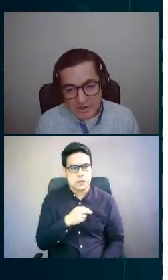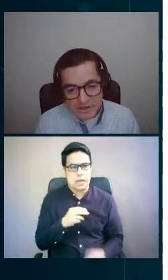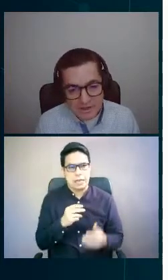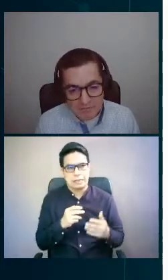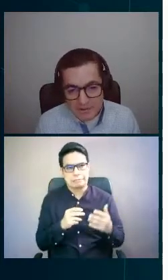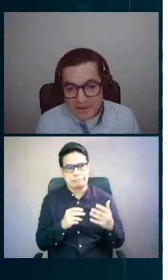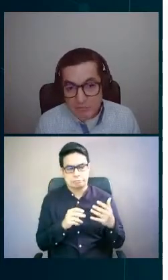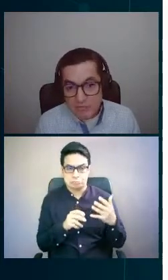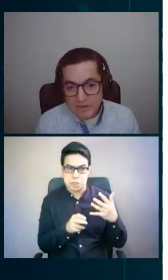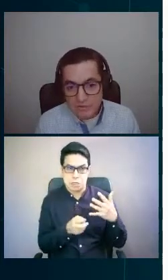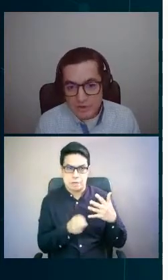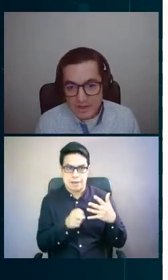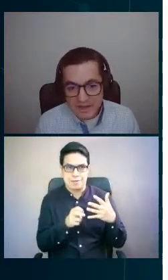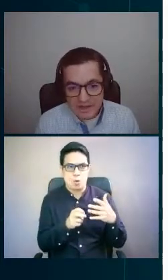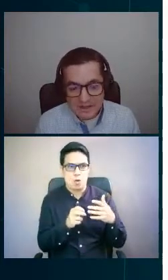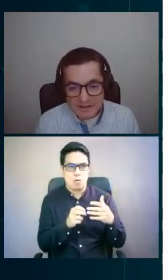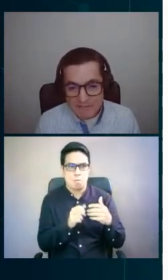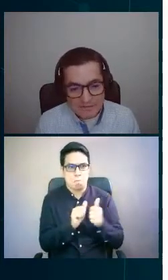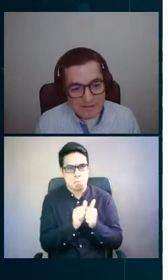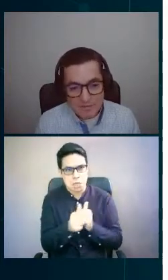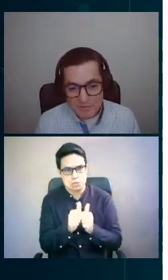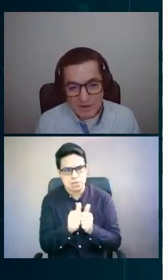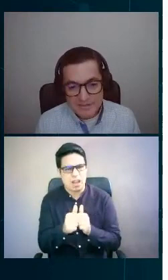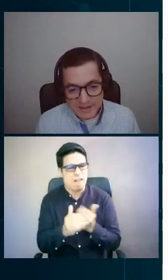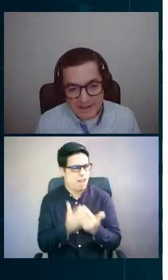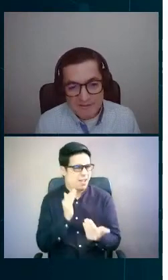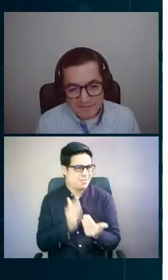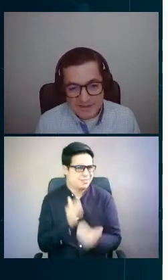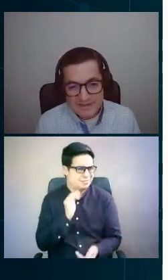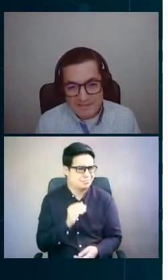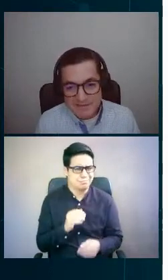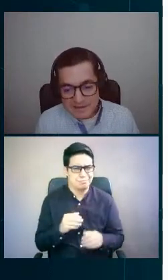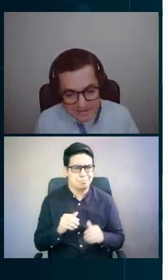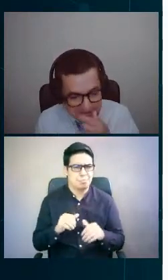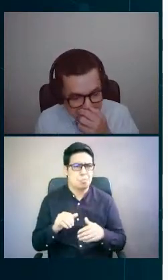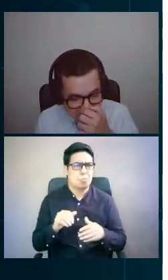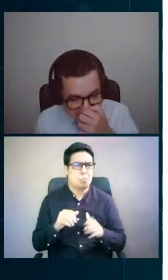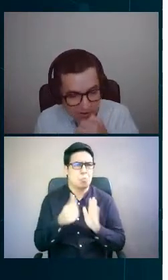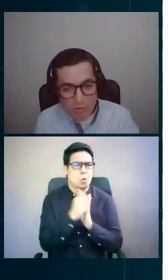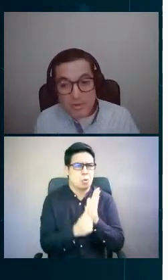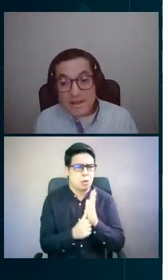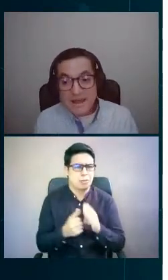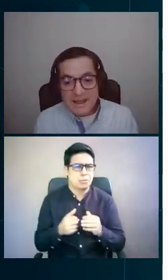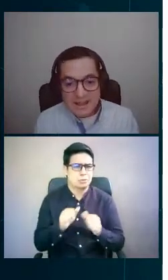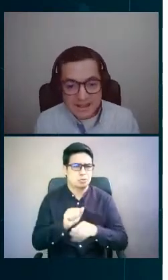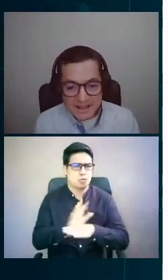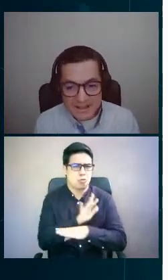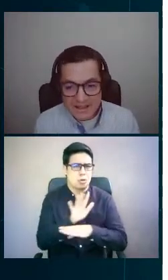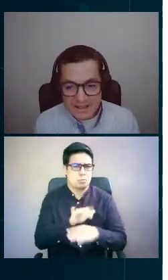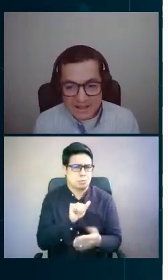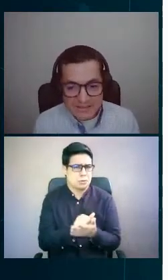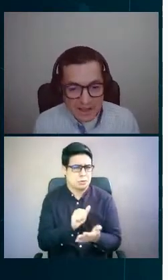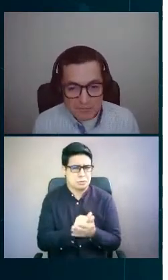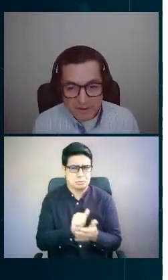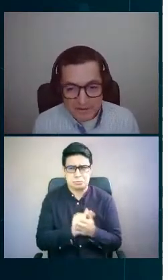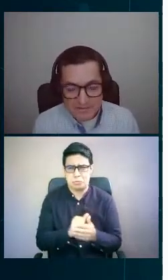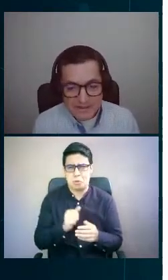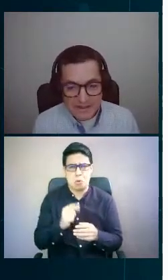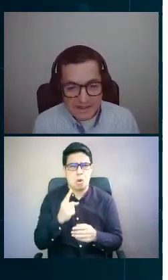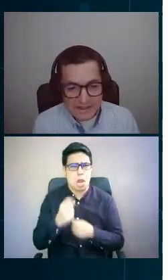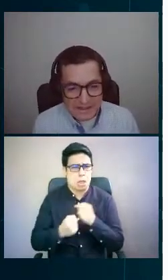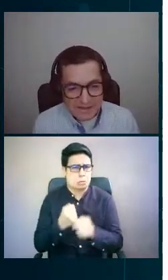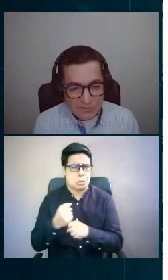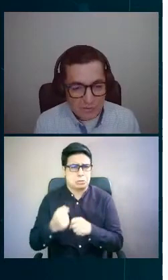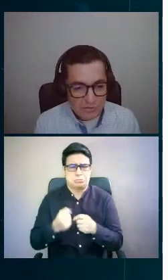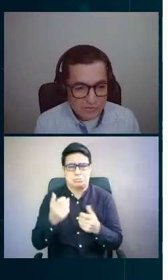versión y pensamos que eso era fácil, pero fue una tarea bastante, bastante complicada que es de las partes